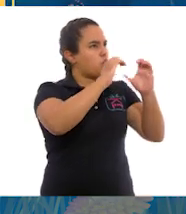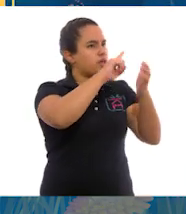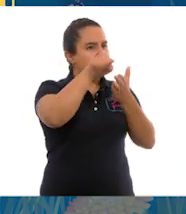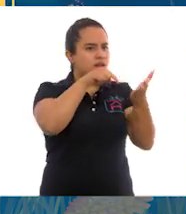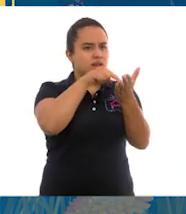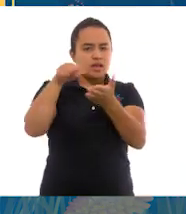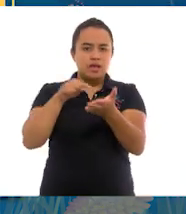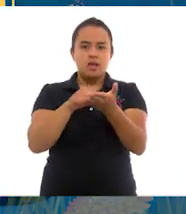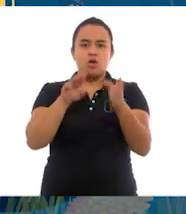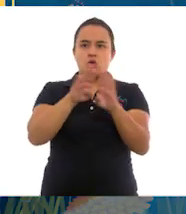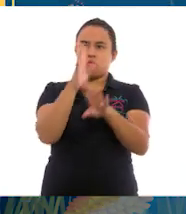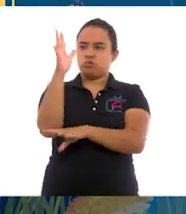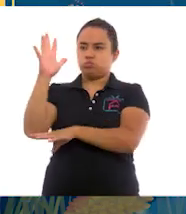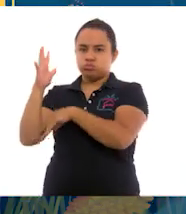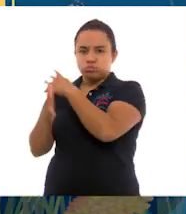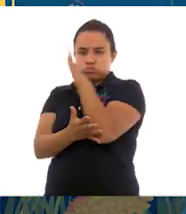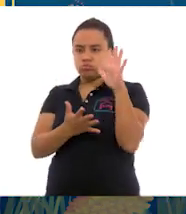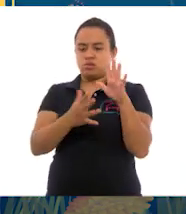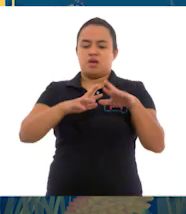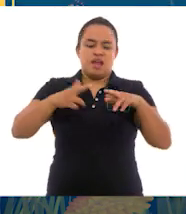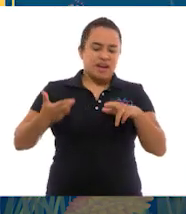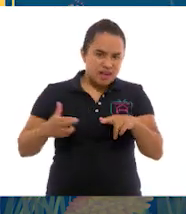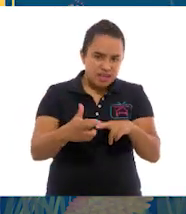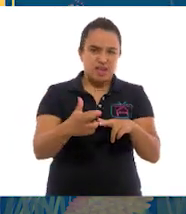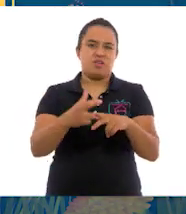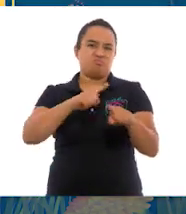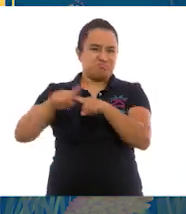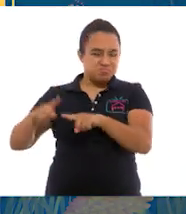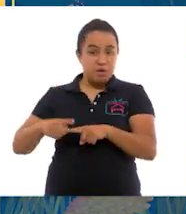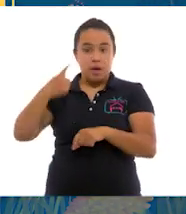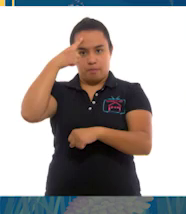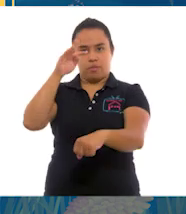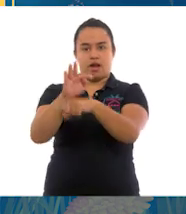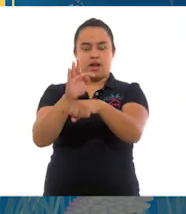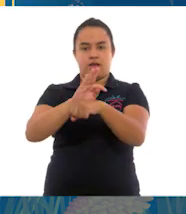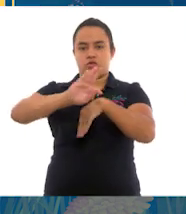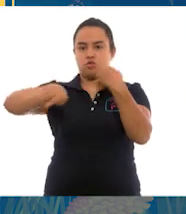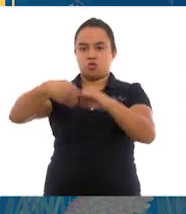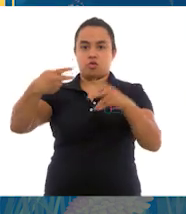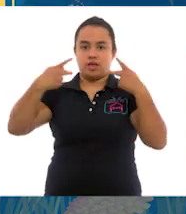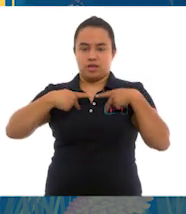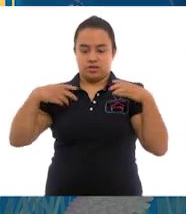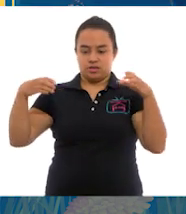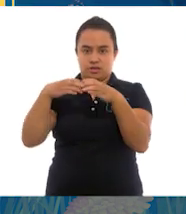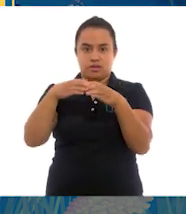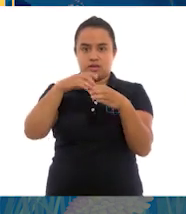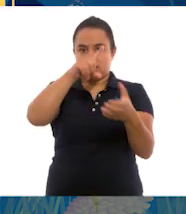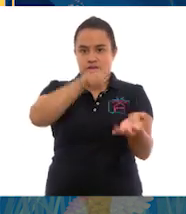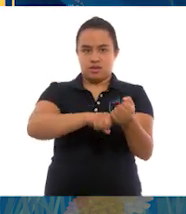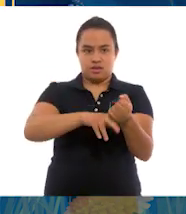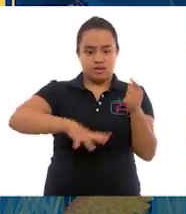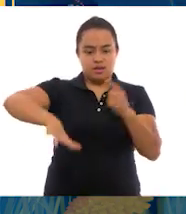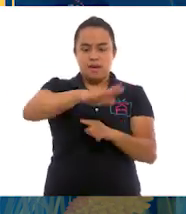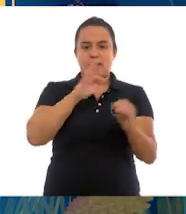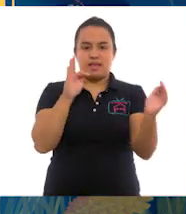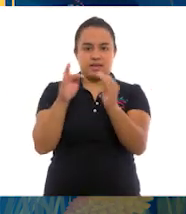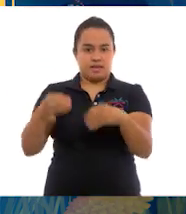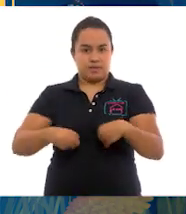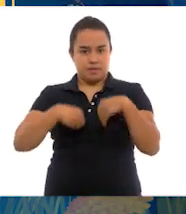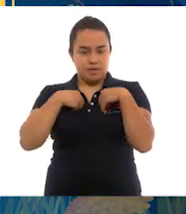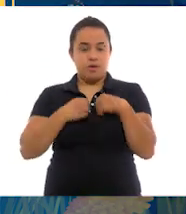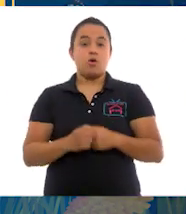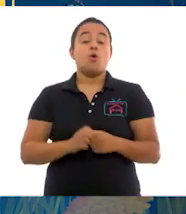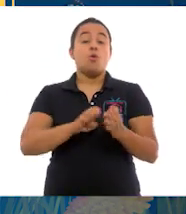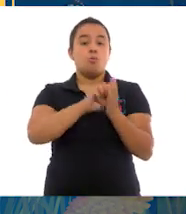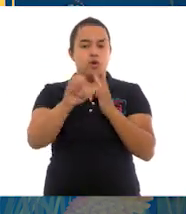ambientales, que es beneficio para todos y para las comunidades que están al interior de la reserva. Como son el